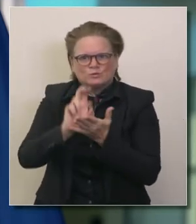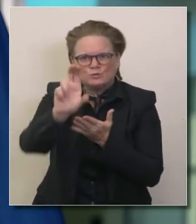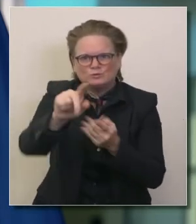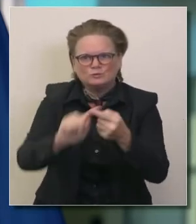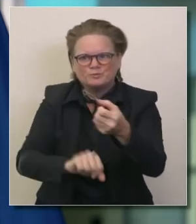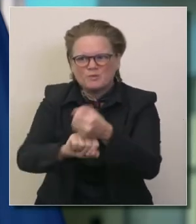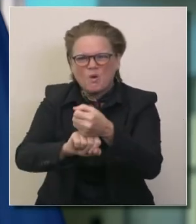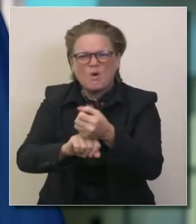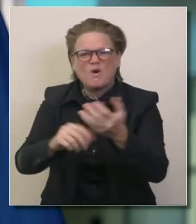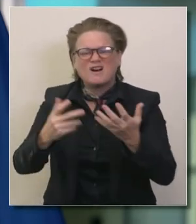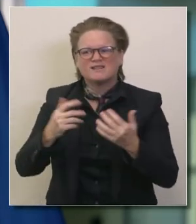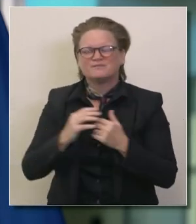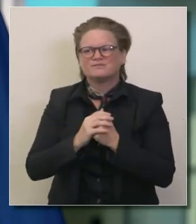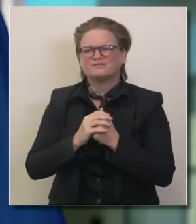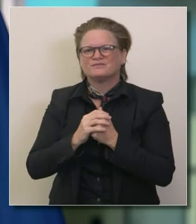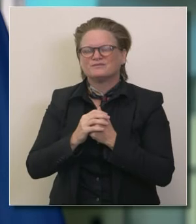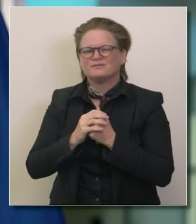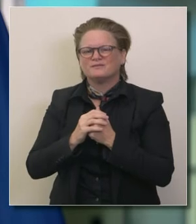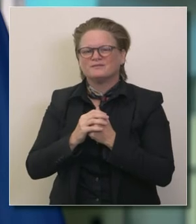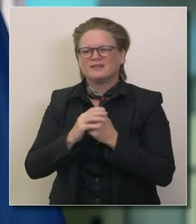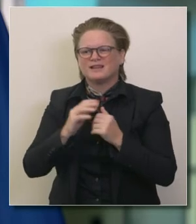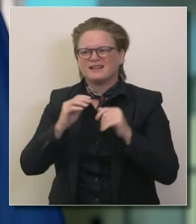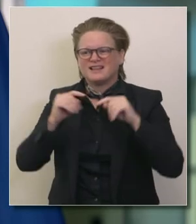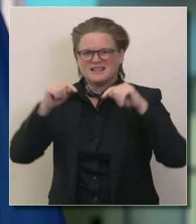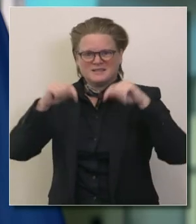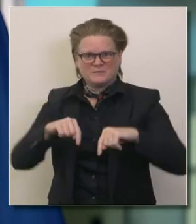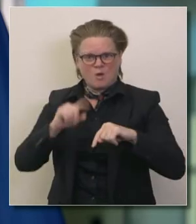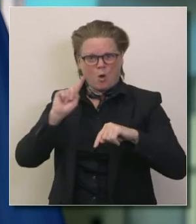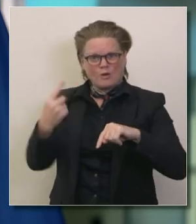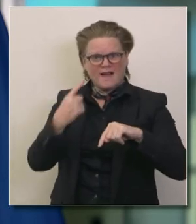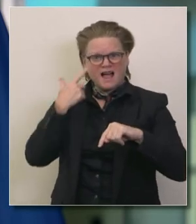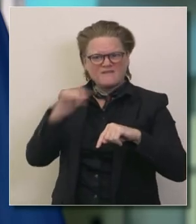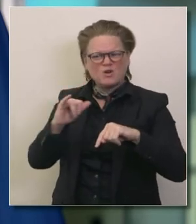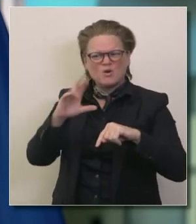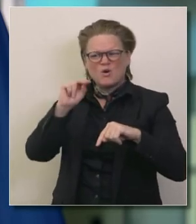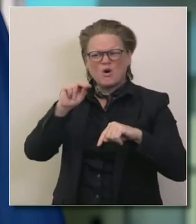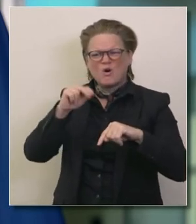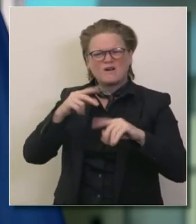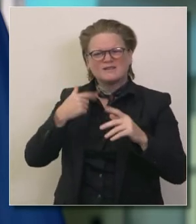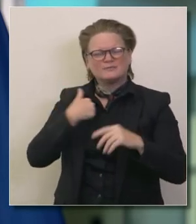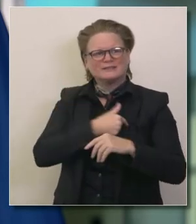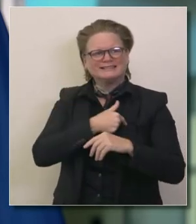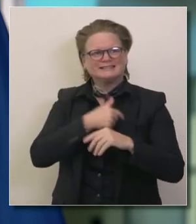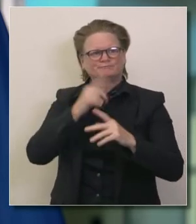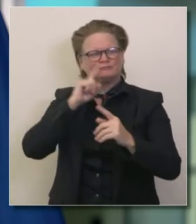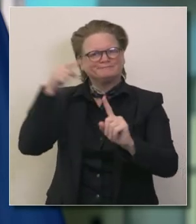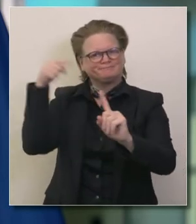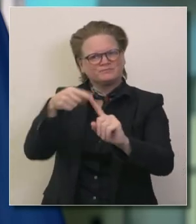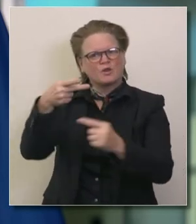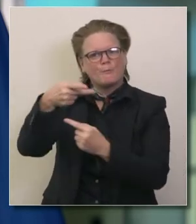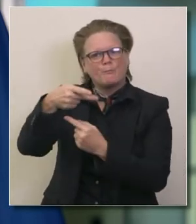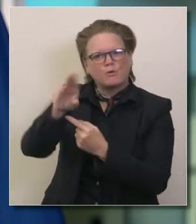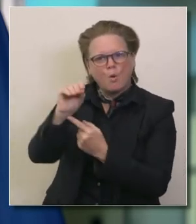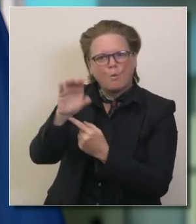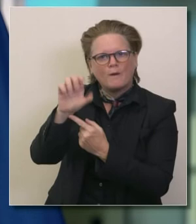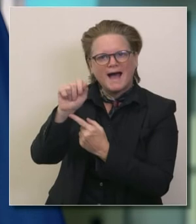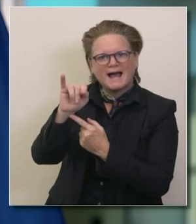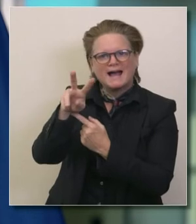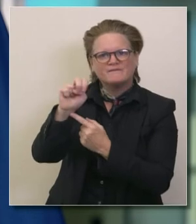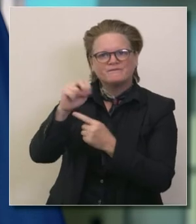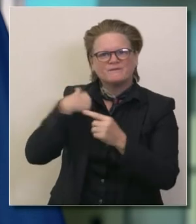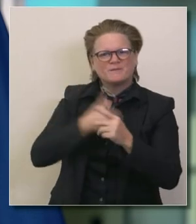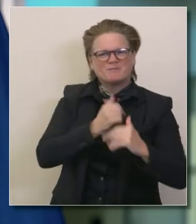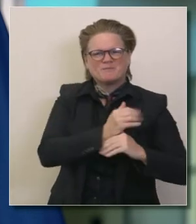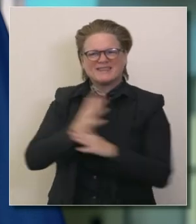que hace California no es singular en el país todo lo contrario lo que es singular es que tendemos a ser proactivos tendemos a ser líderes en muchos